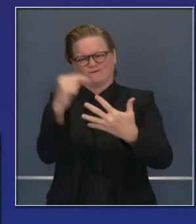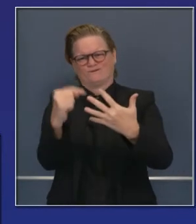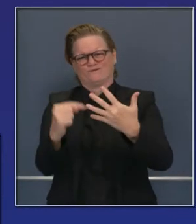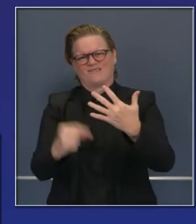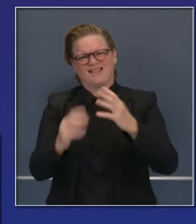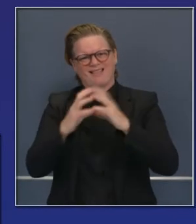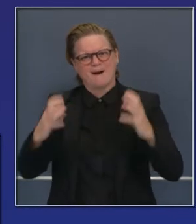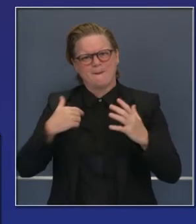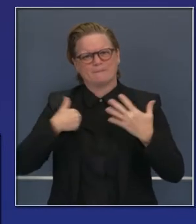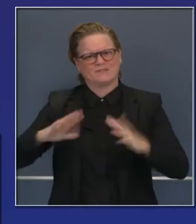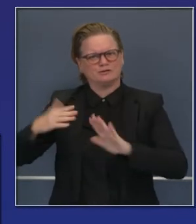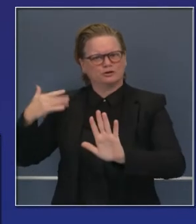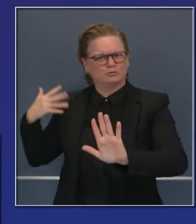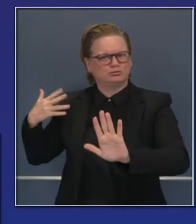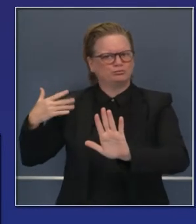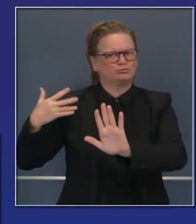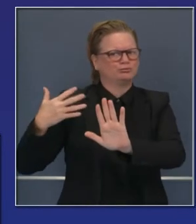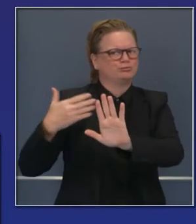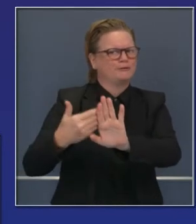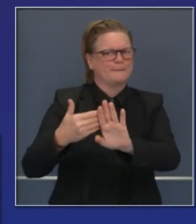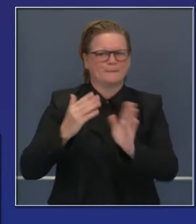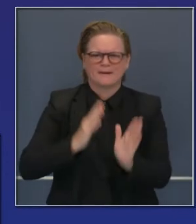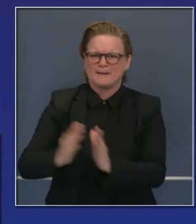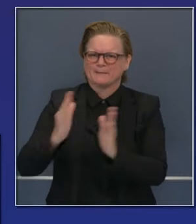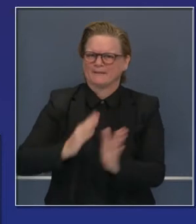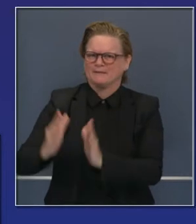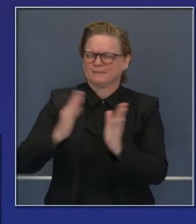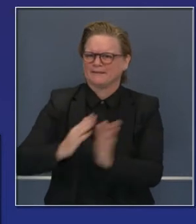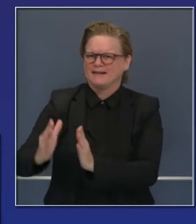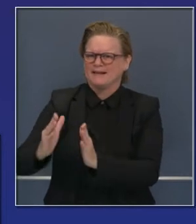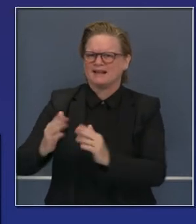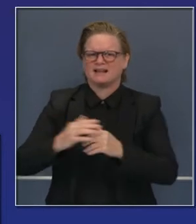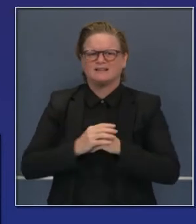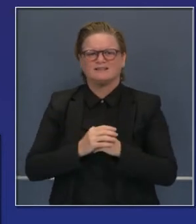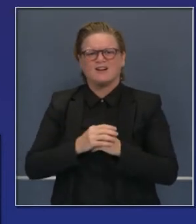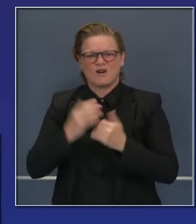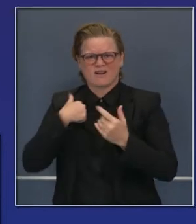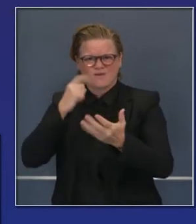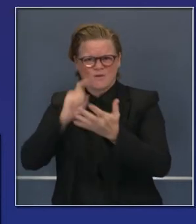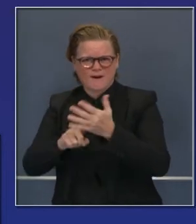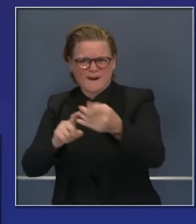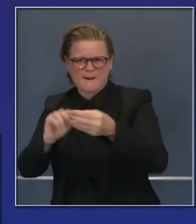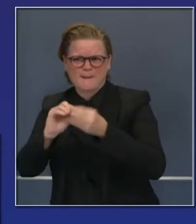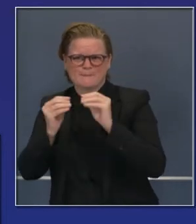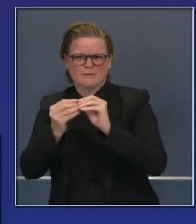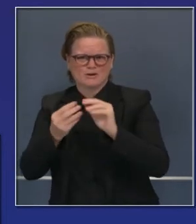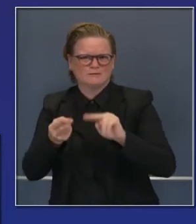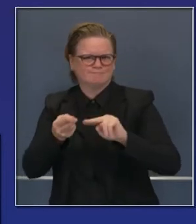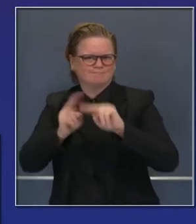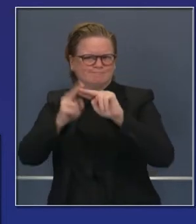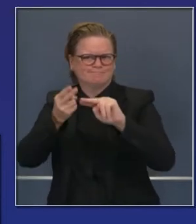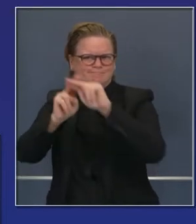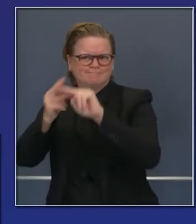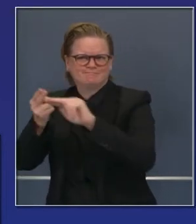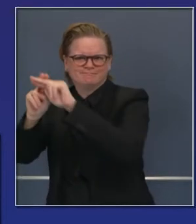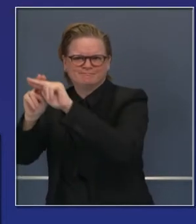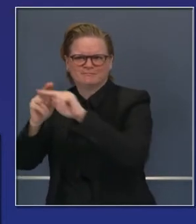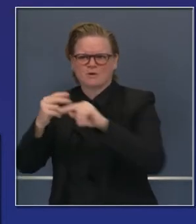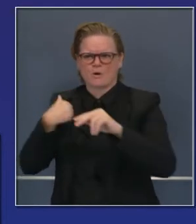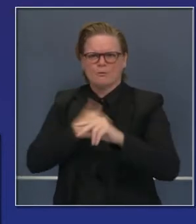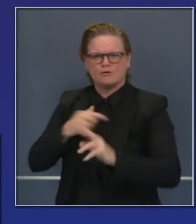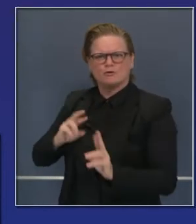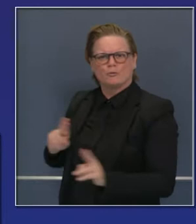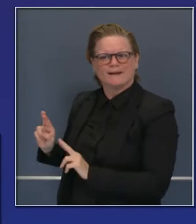vistazo general del trabajo que estamos haciendo, incluyendo las 11 instalaciones de repunte que hemos identificado, donde